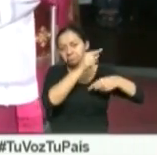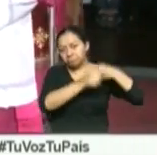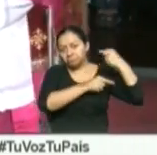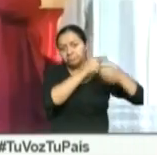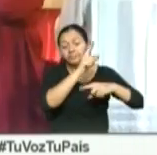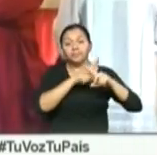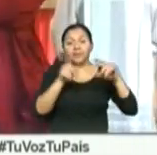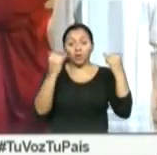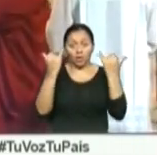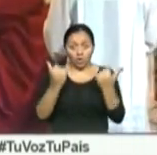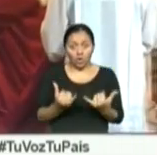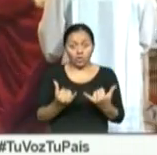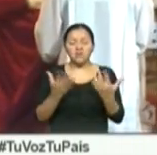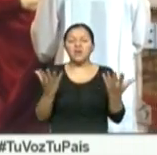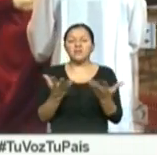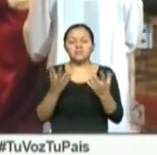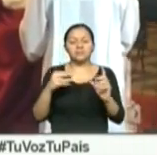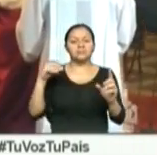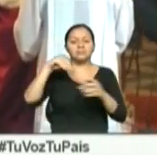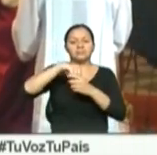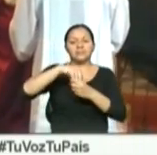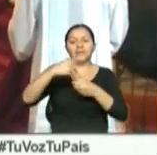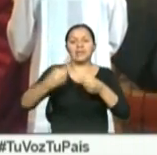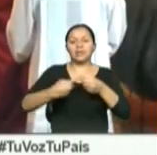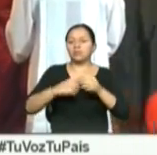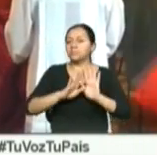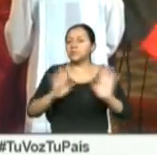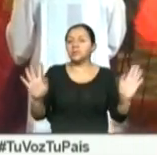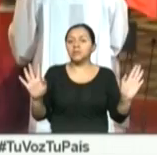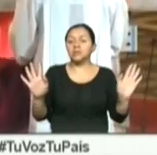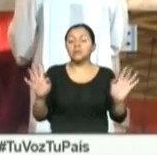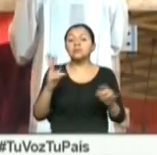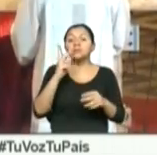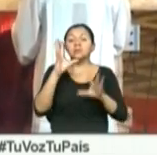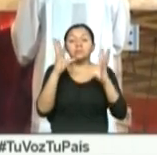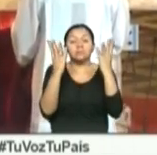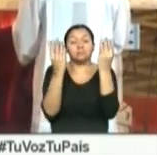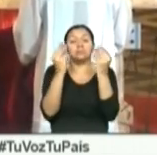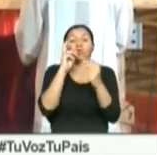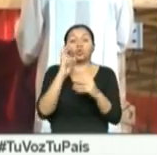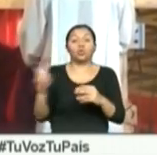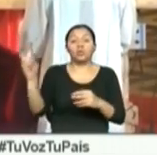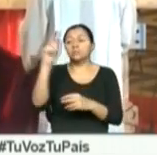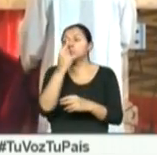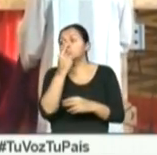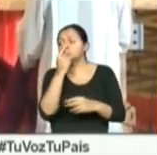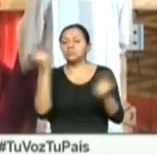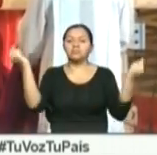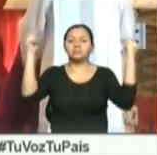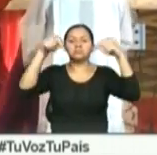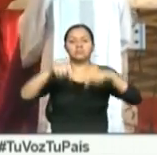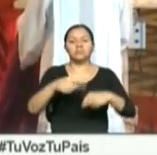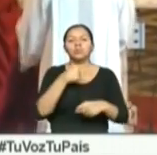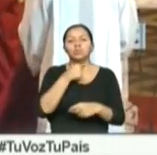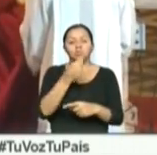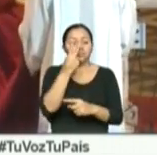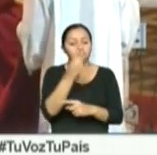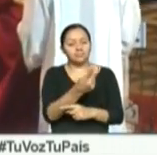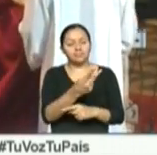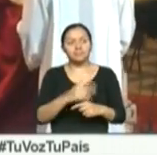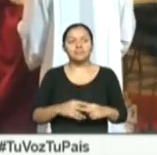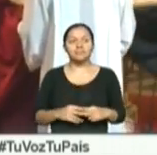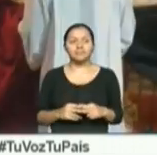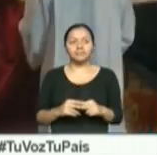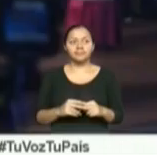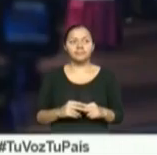actualidad se realiza únicamente en la ciudad de Quito, atrayendo a miles de turistas de todo el mundo. Carolina Díaz,